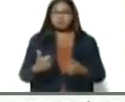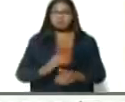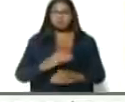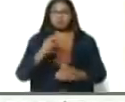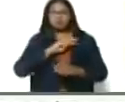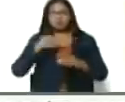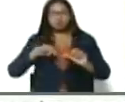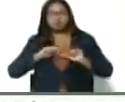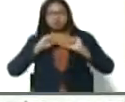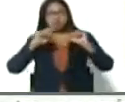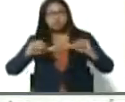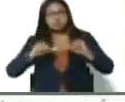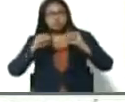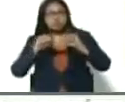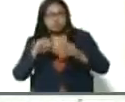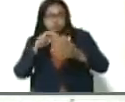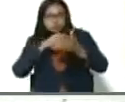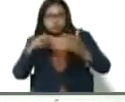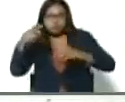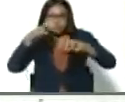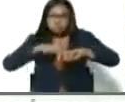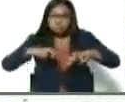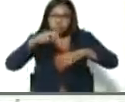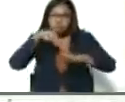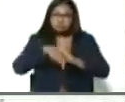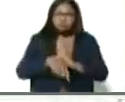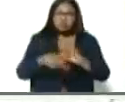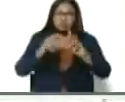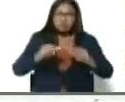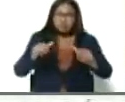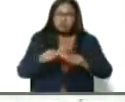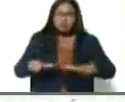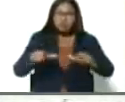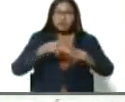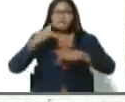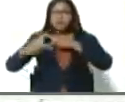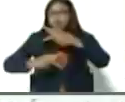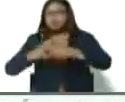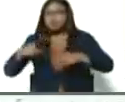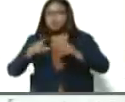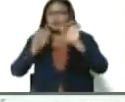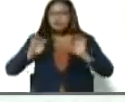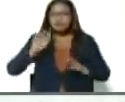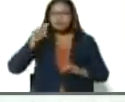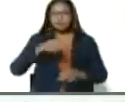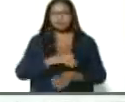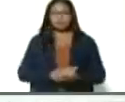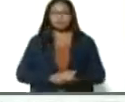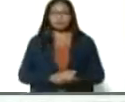revisión. Tierra y espacios productivos. Vamos a hacerlo conversadito.